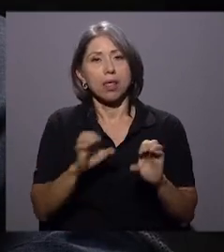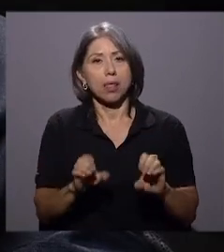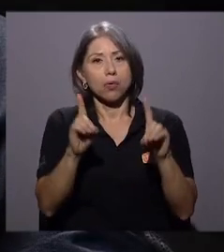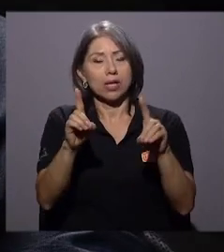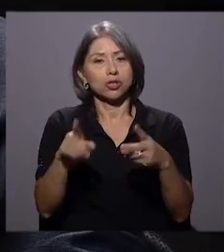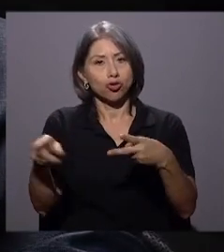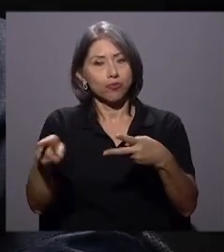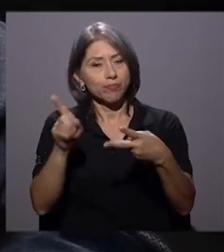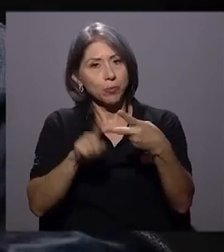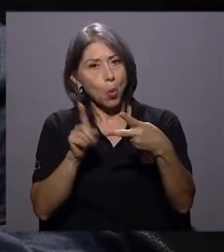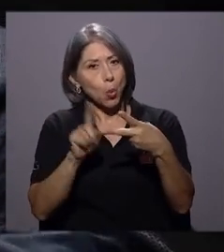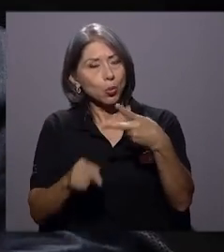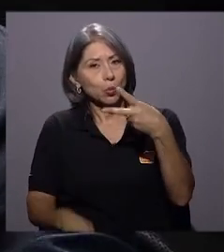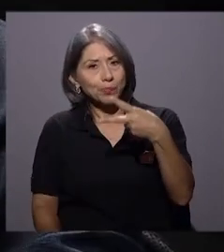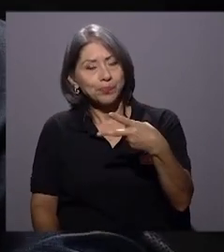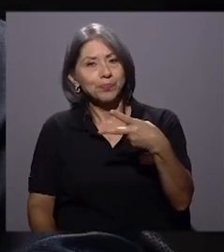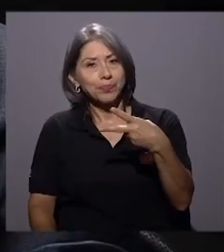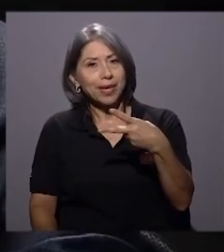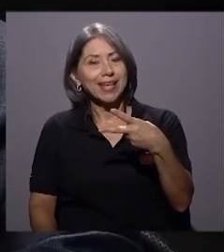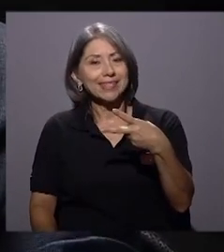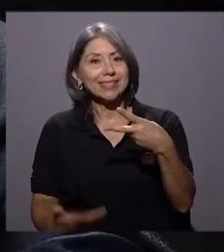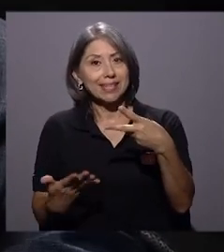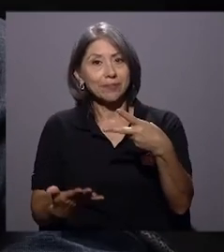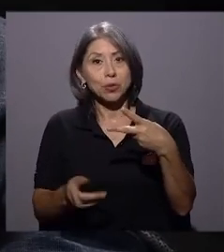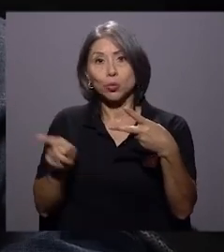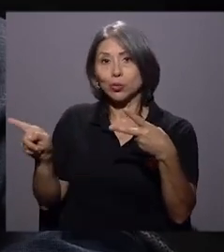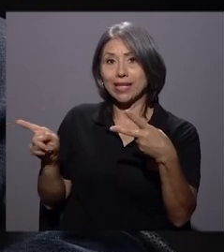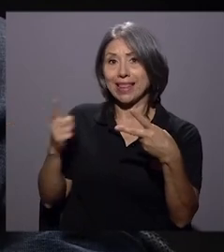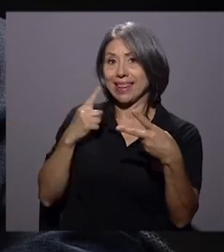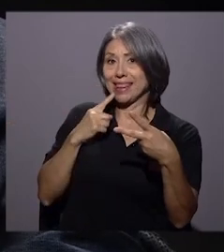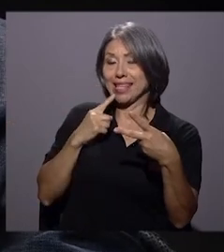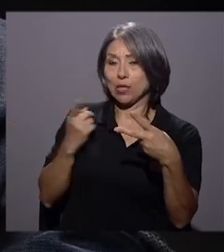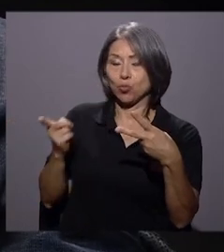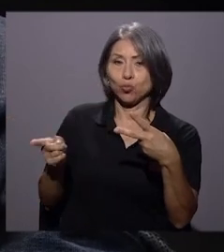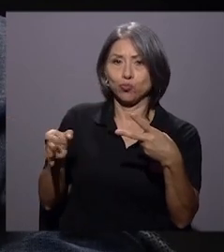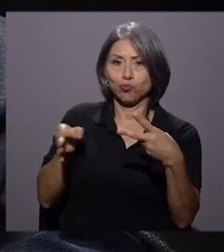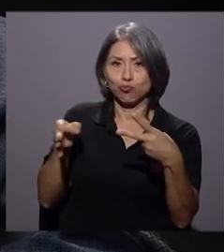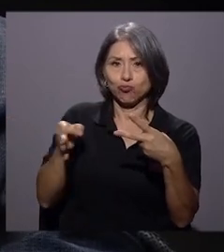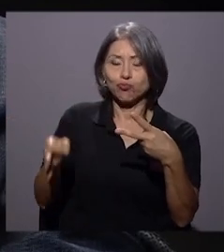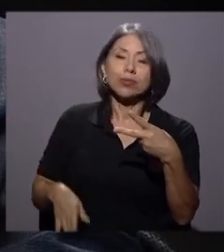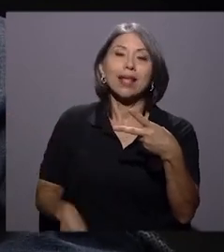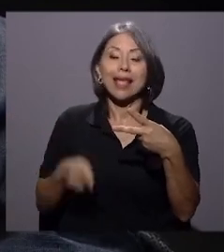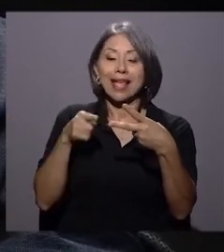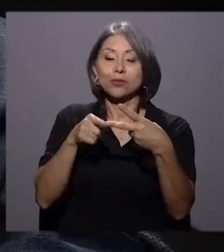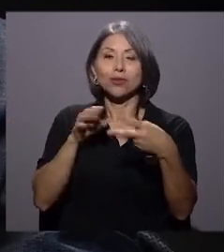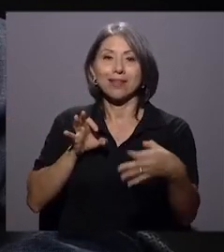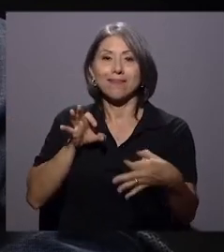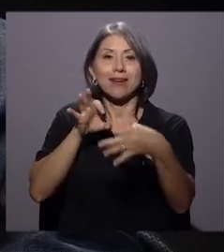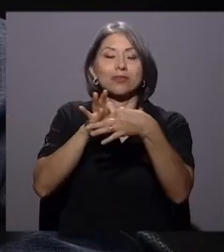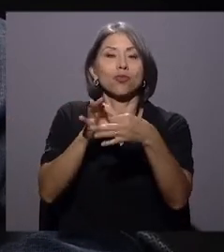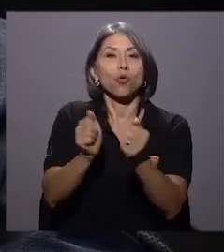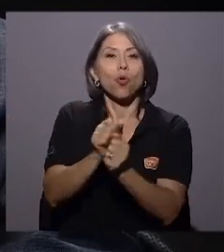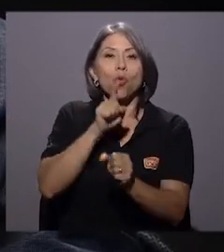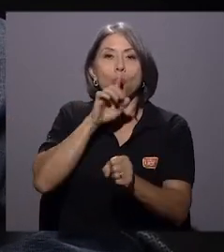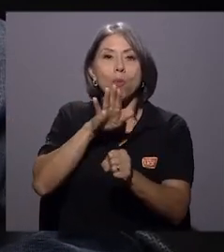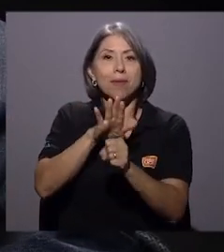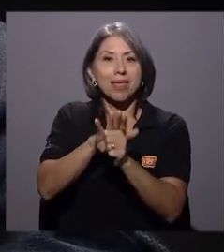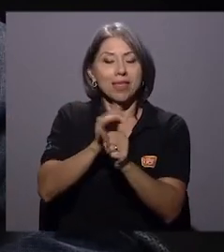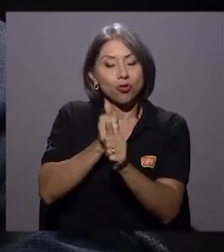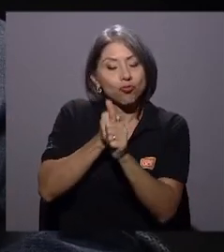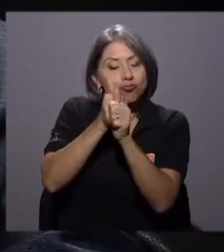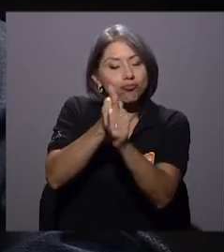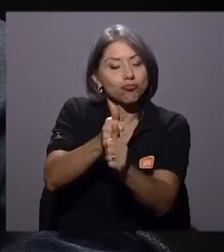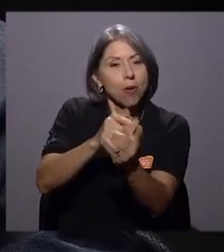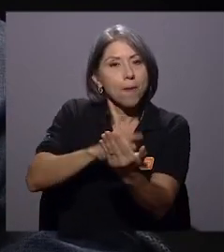Otro de los aspectos es precisamente, Marlon, el que usted acaba de describir, que tiene relación con el cumplimiento de los planes y